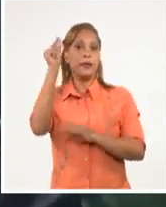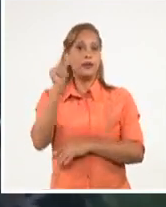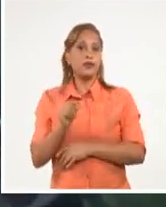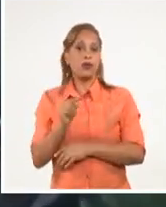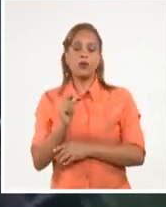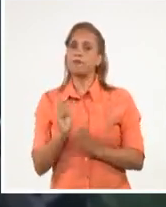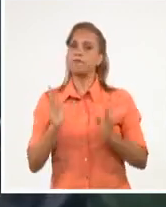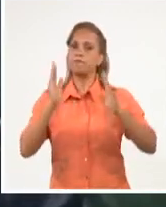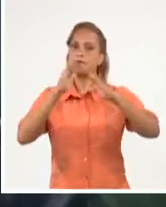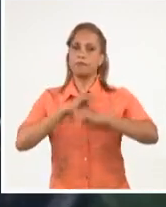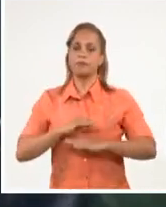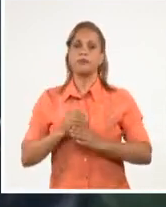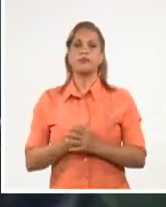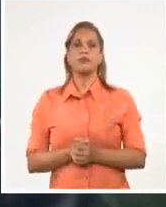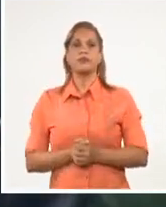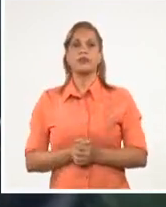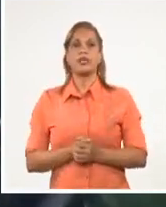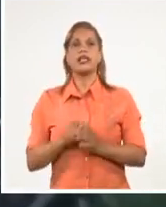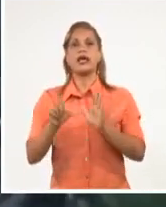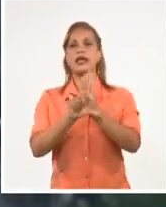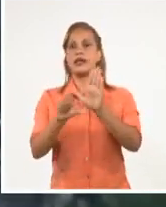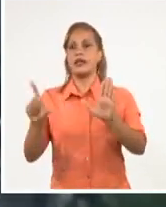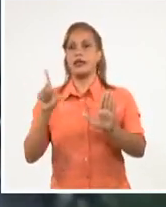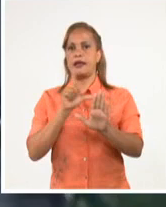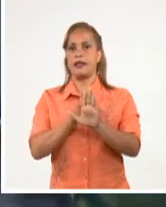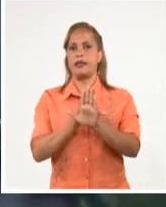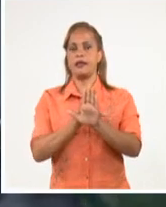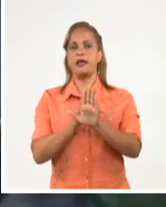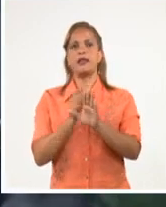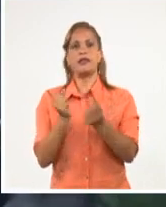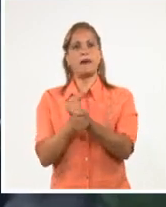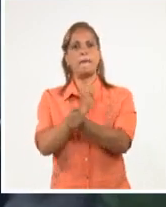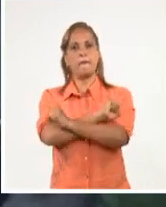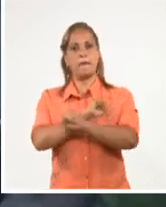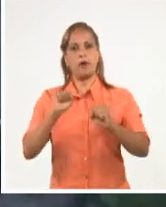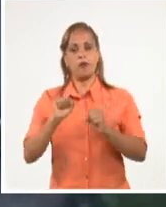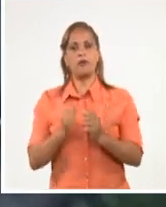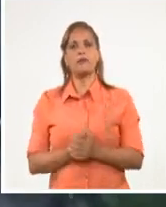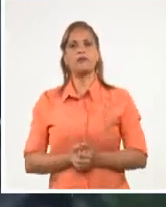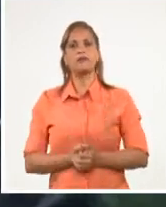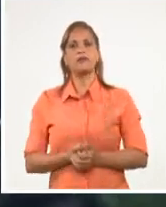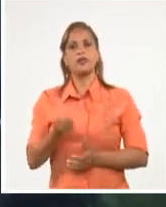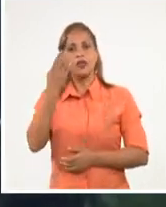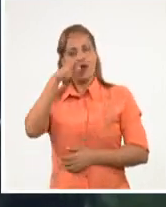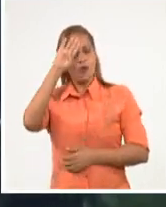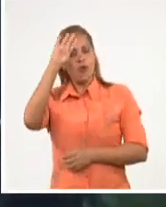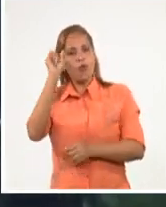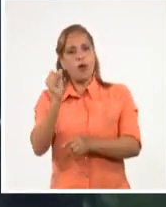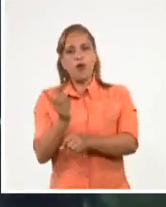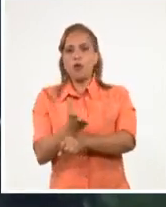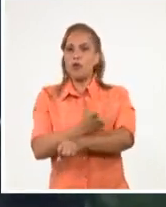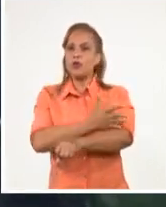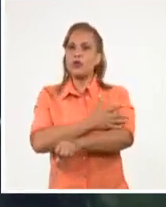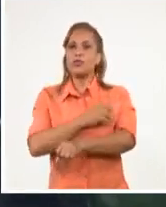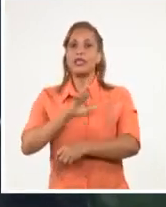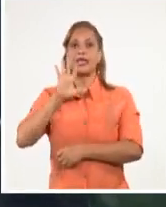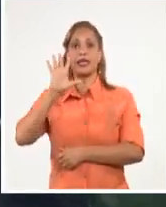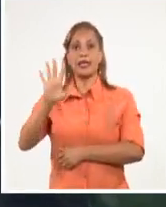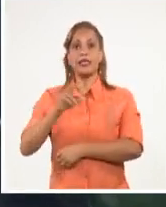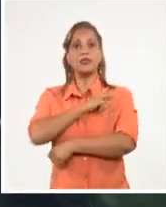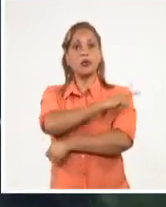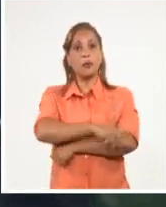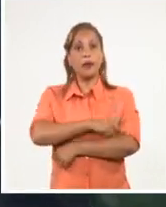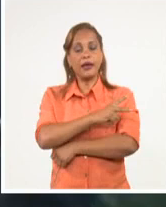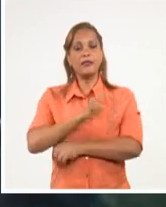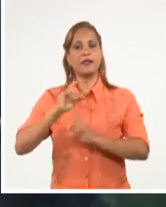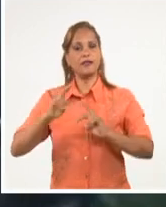también su ilegalidad. Cuba se enorgullece de ser el quinto Estado en haberlo